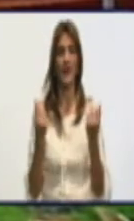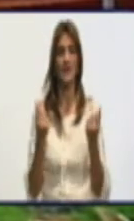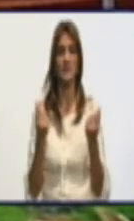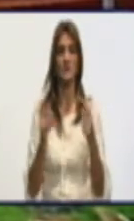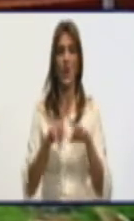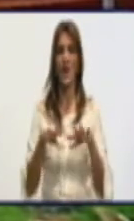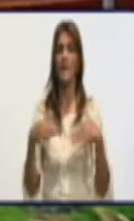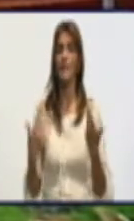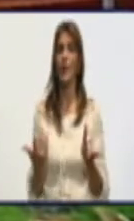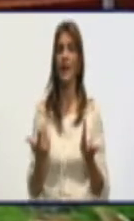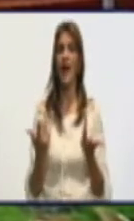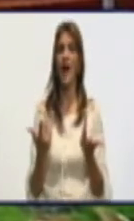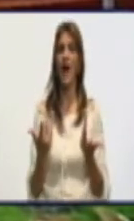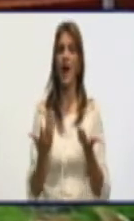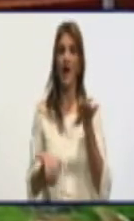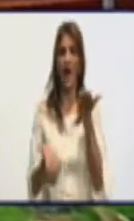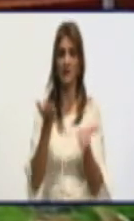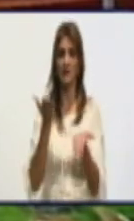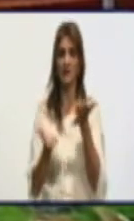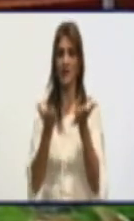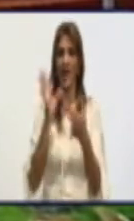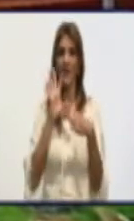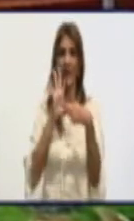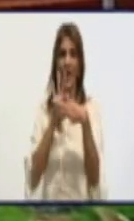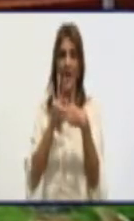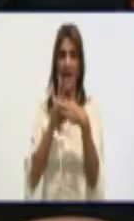a partir del gramaje y no de la materia prima